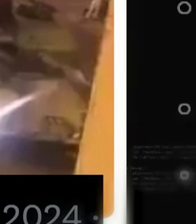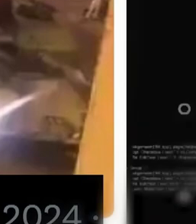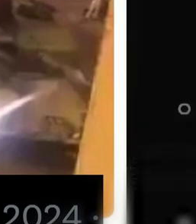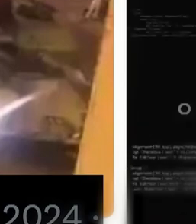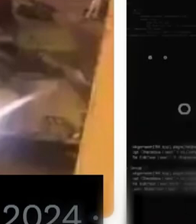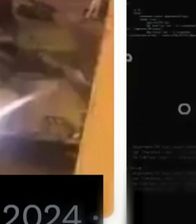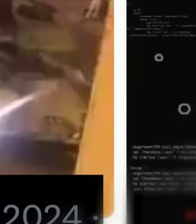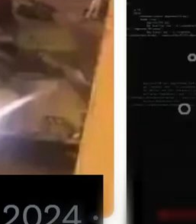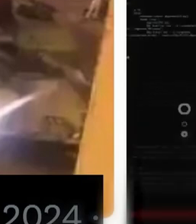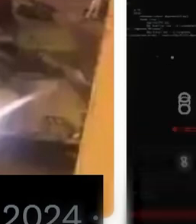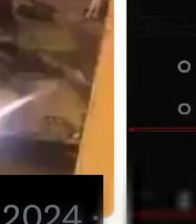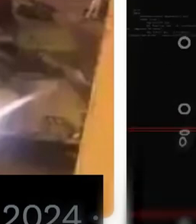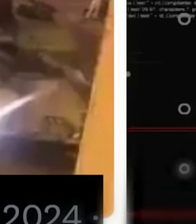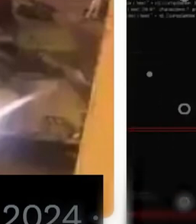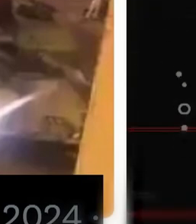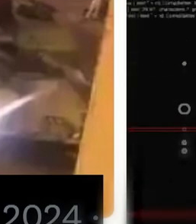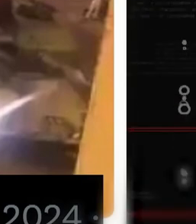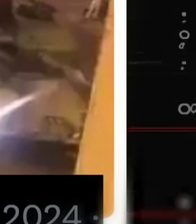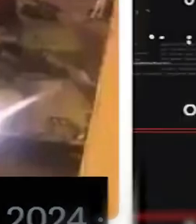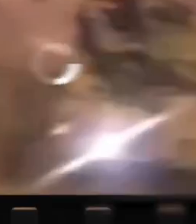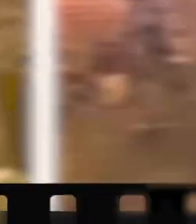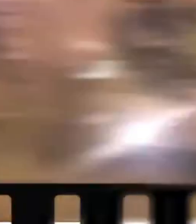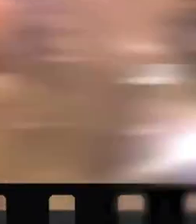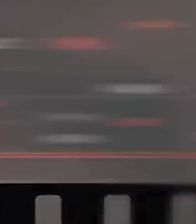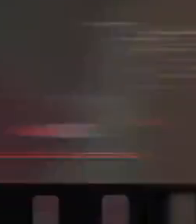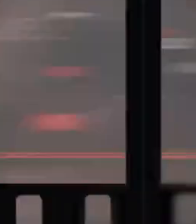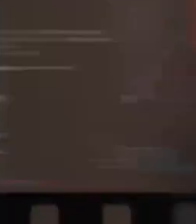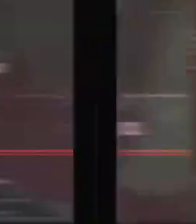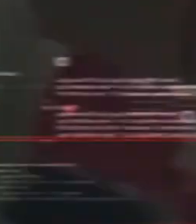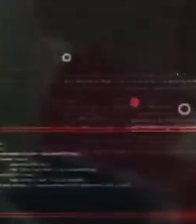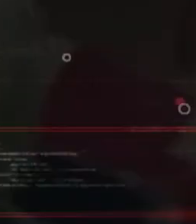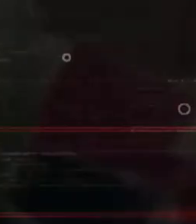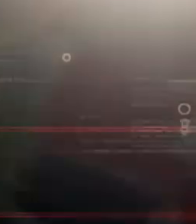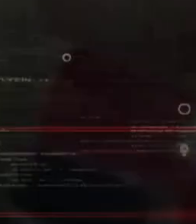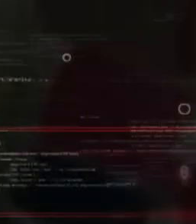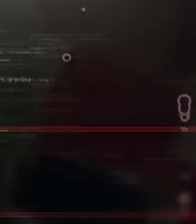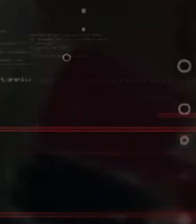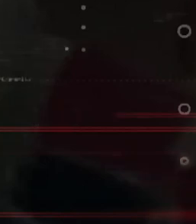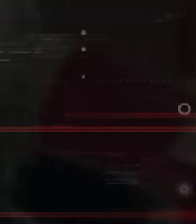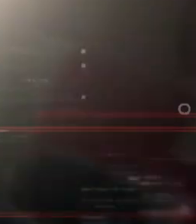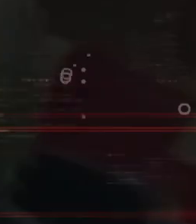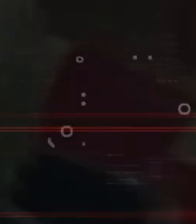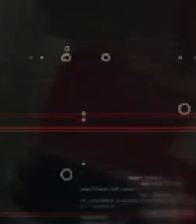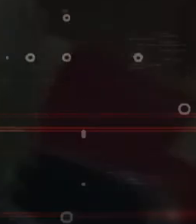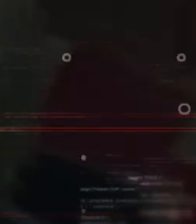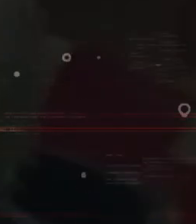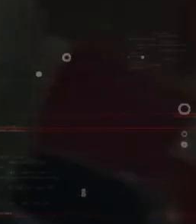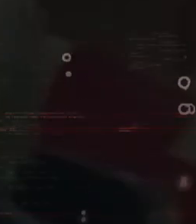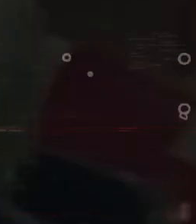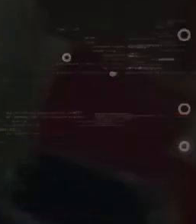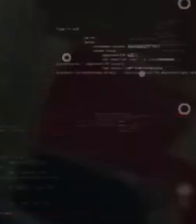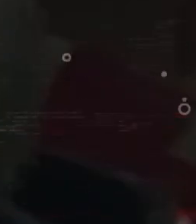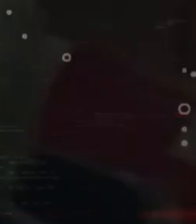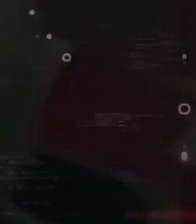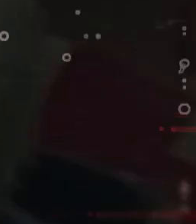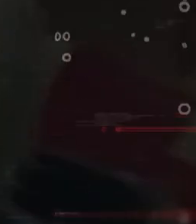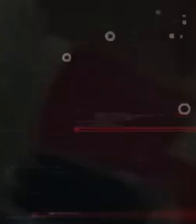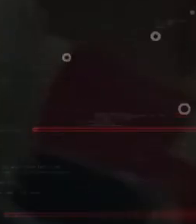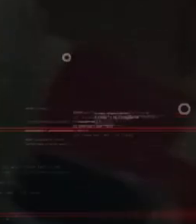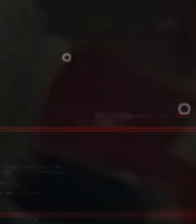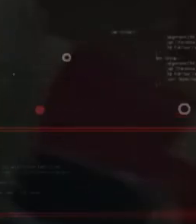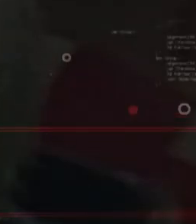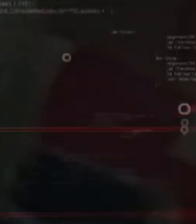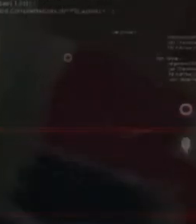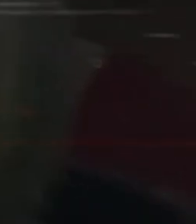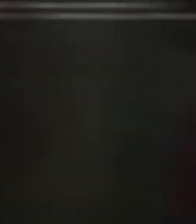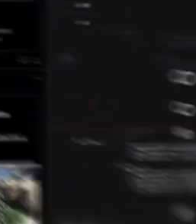en Ecuador en enero de 2024. Falso que durante la detención de Ismael Elmayo Zambada murió el sicario Jesús